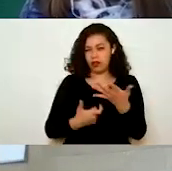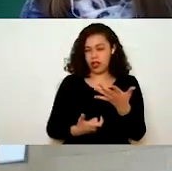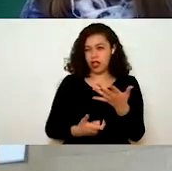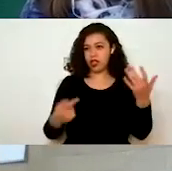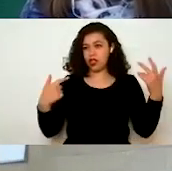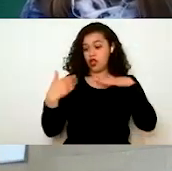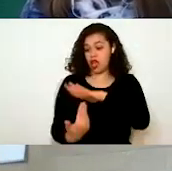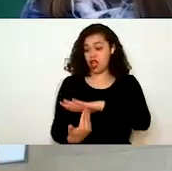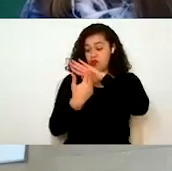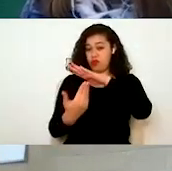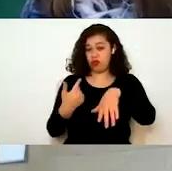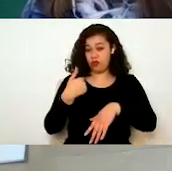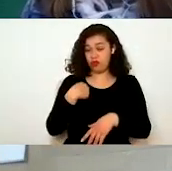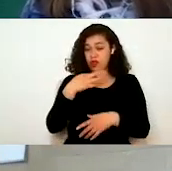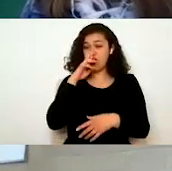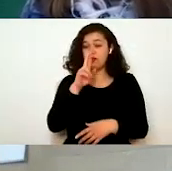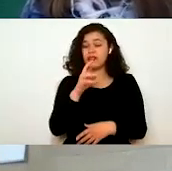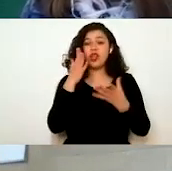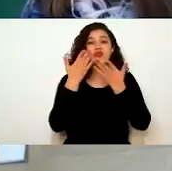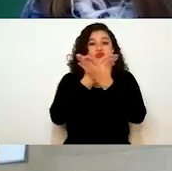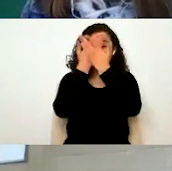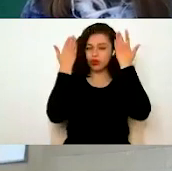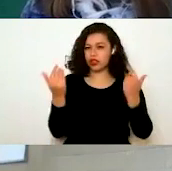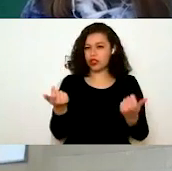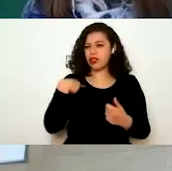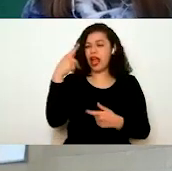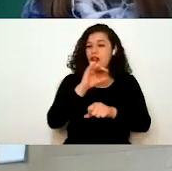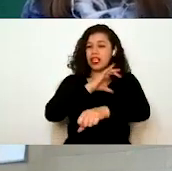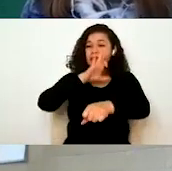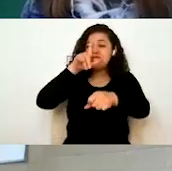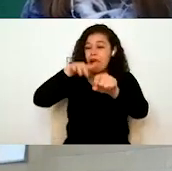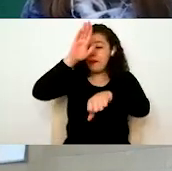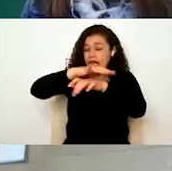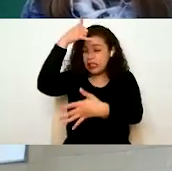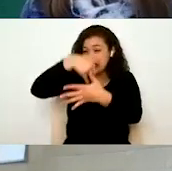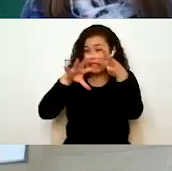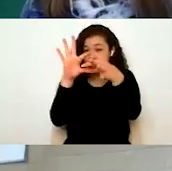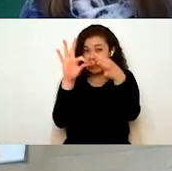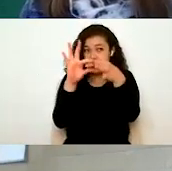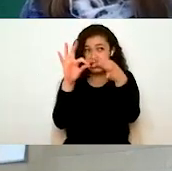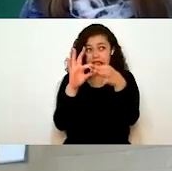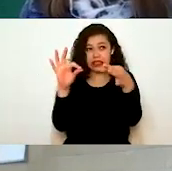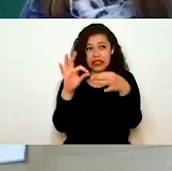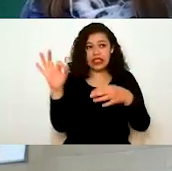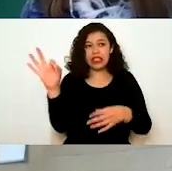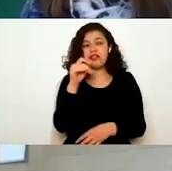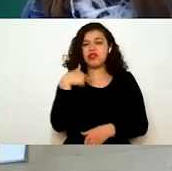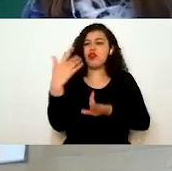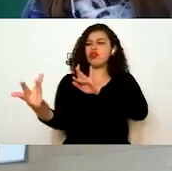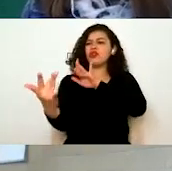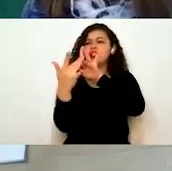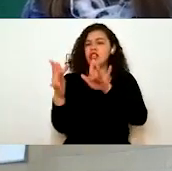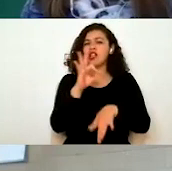de ayuda no tengo la respuesta porque es algo muy específico de su institución o algo muy especializado. Puede que los contacte directamente